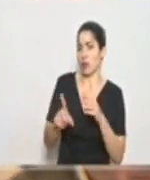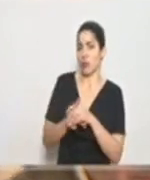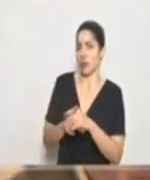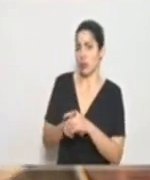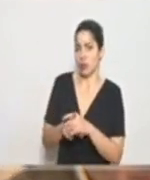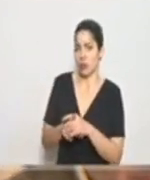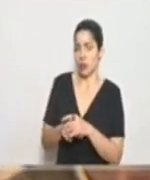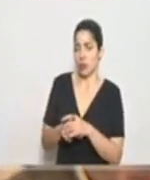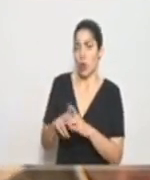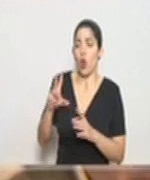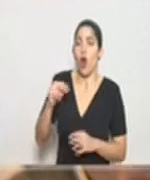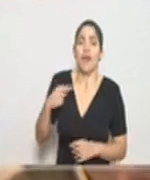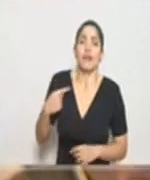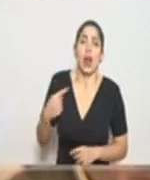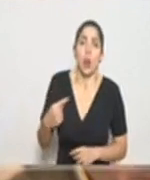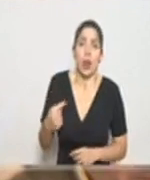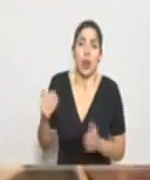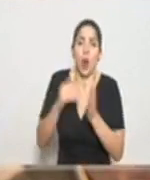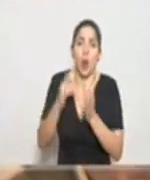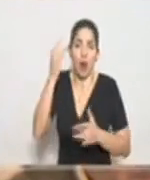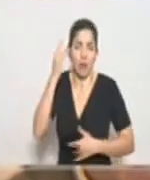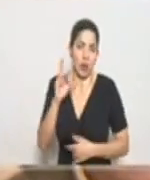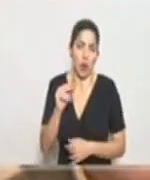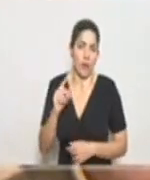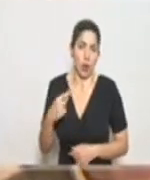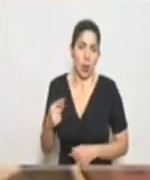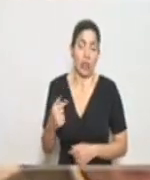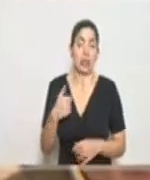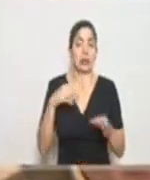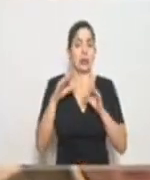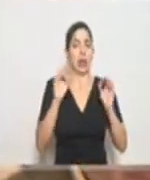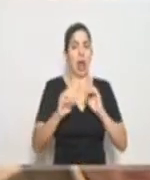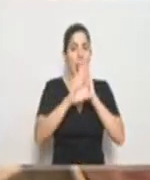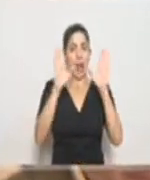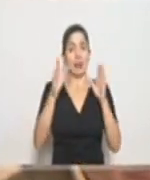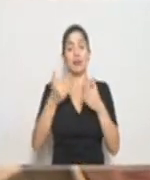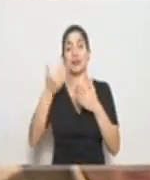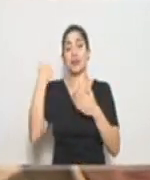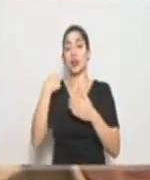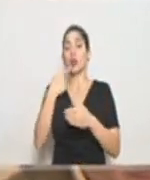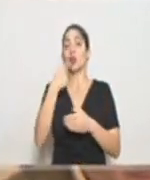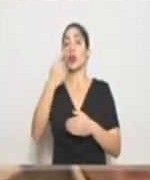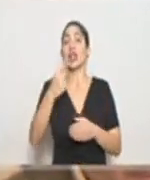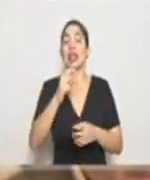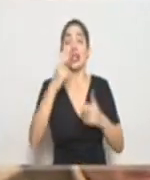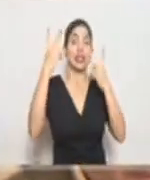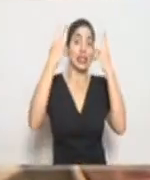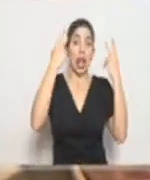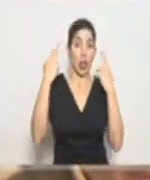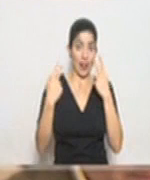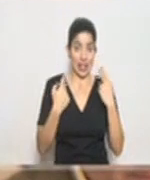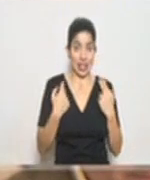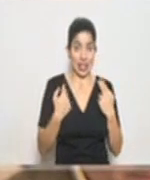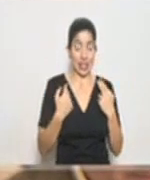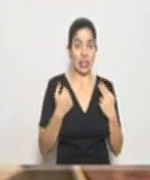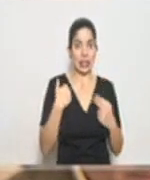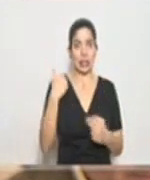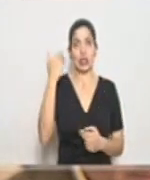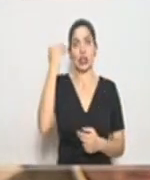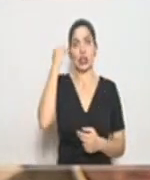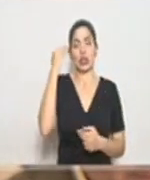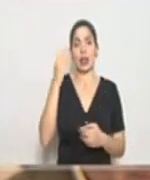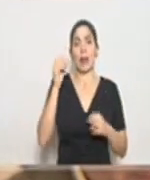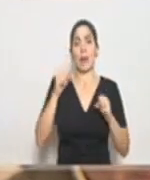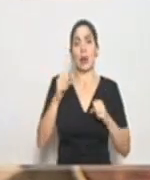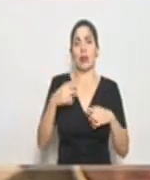con frecuencia yo quería hacer una aclaración porque cuando mencioné eventualmente lo de los salones de belleza y yo sé que eso puede